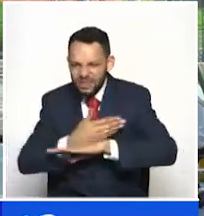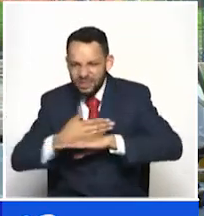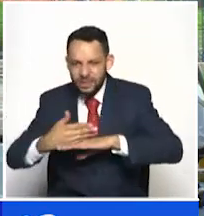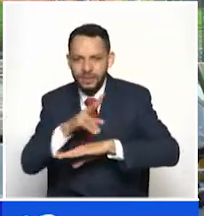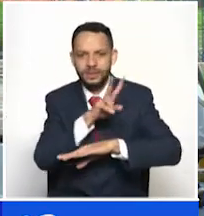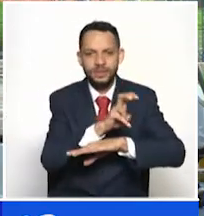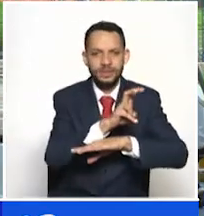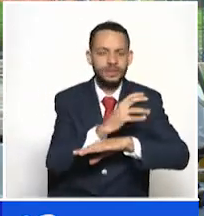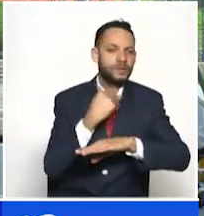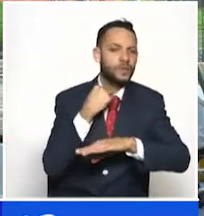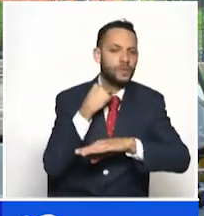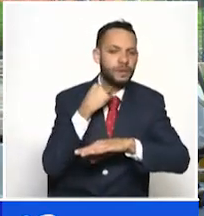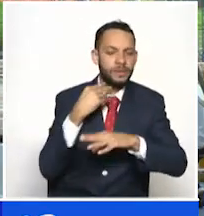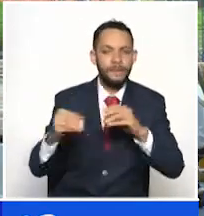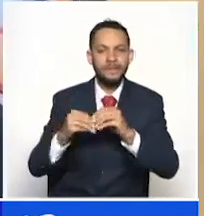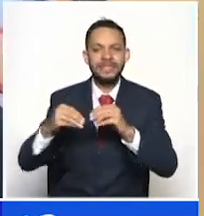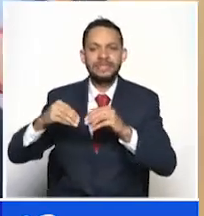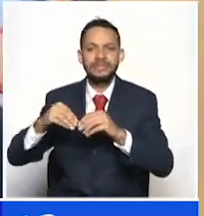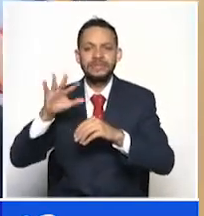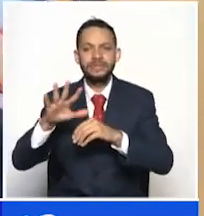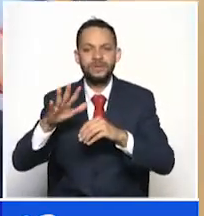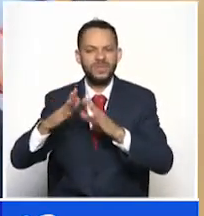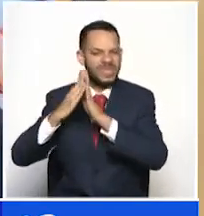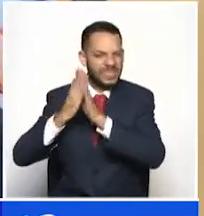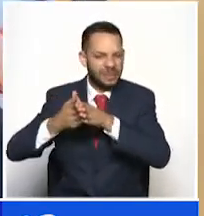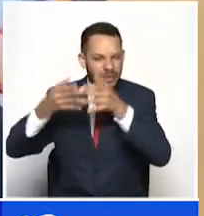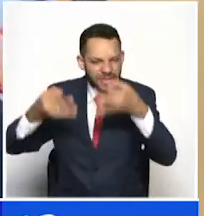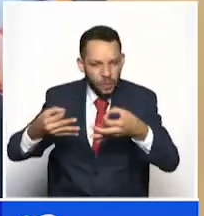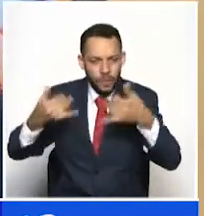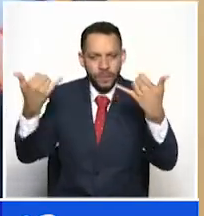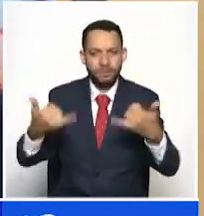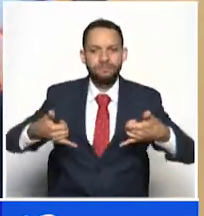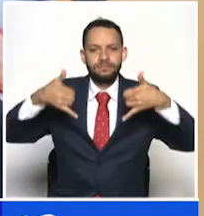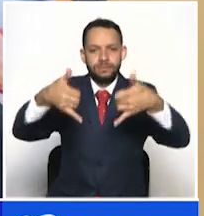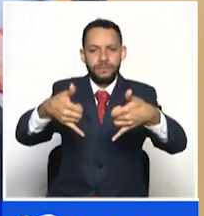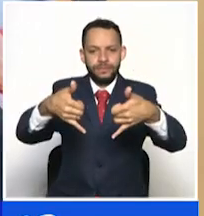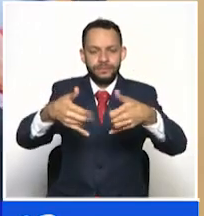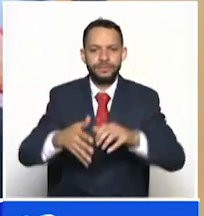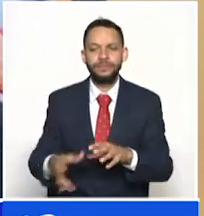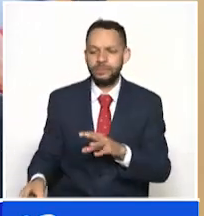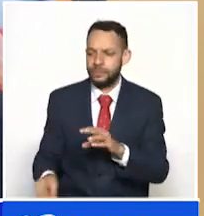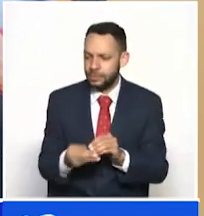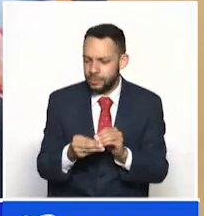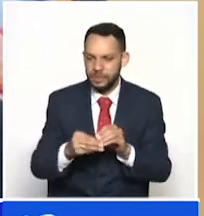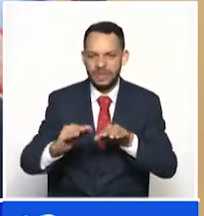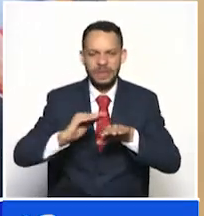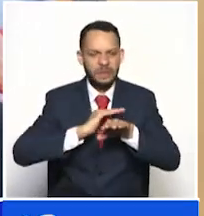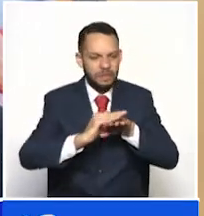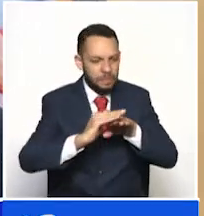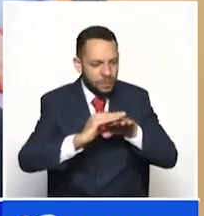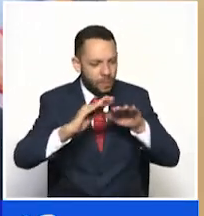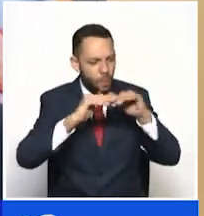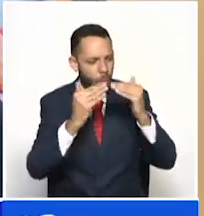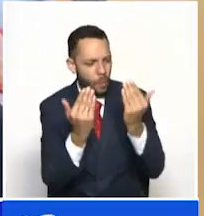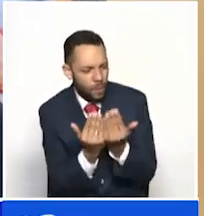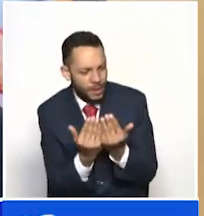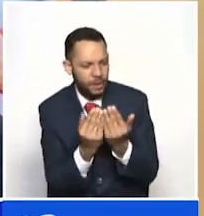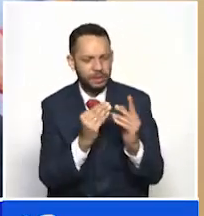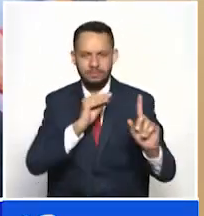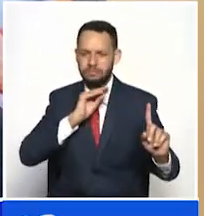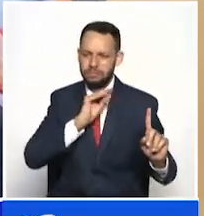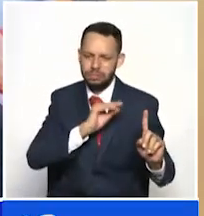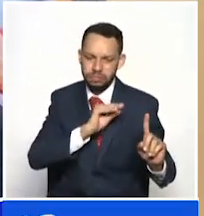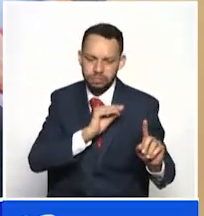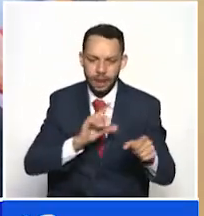al 5 de diciembre. Invitamos a los colegios, a los deportistas, a las ligas, entrenadores que